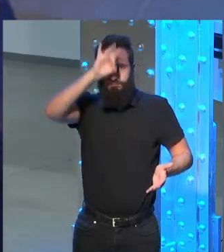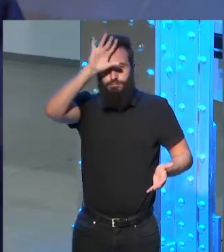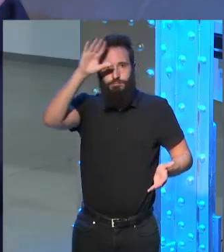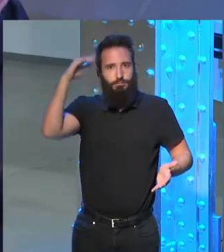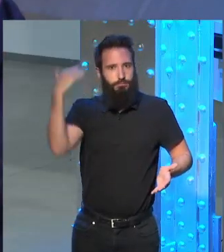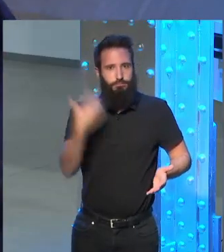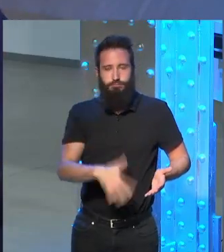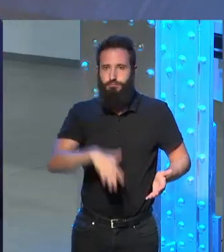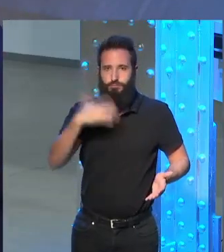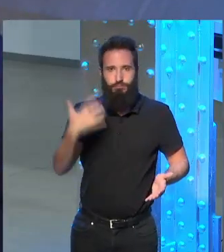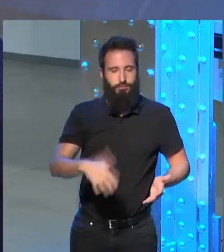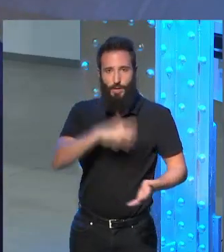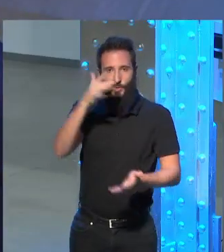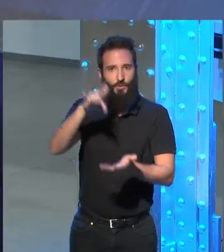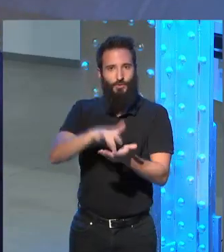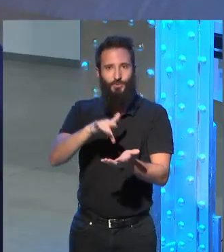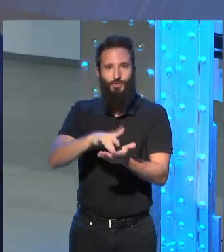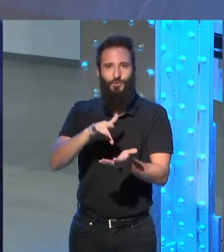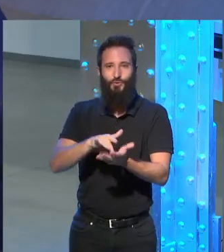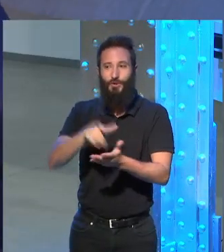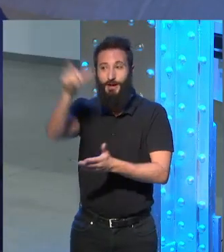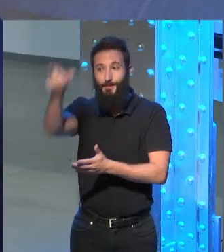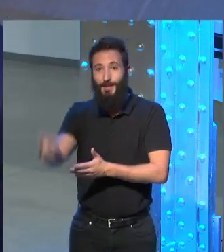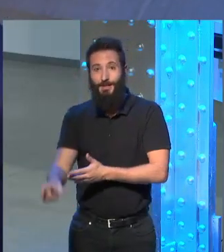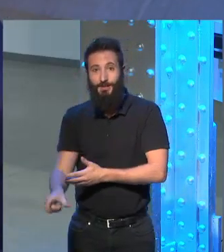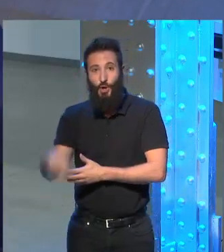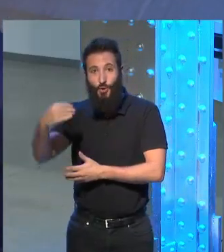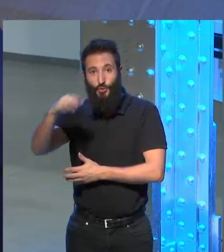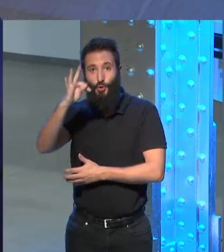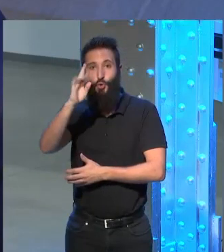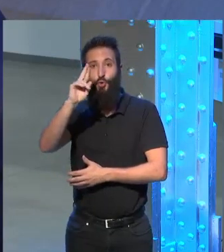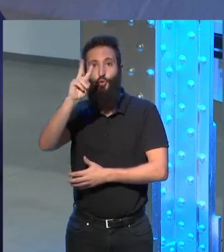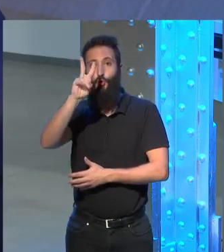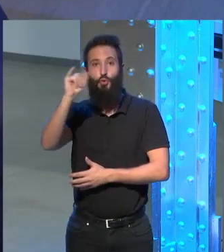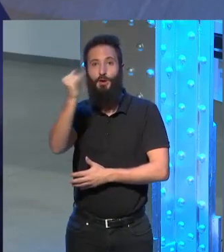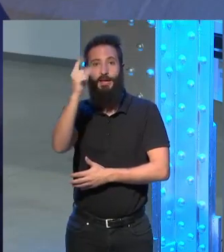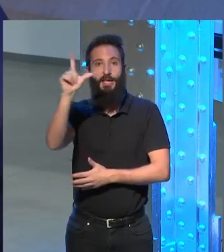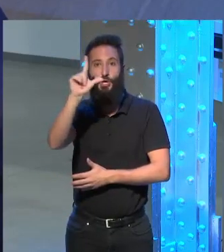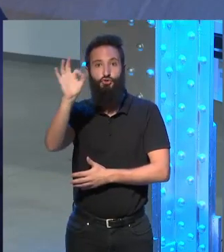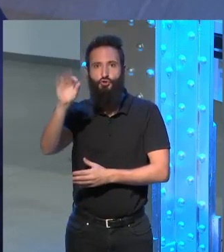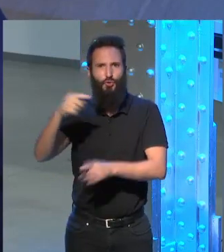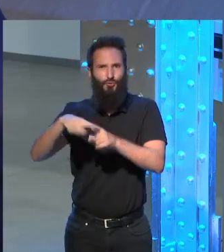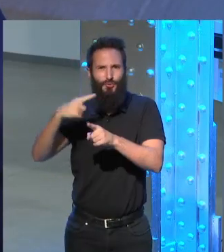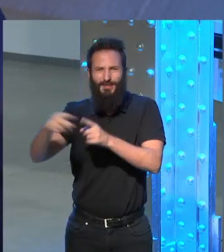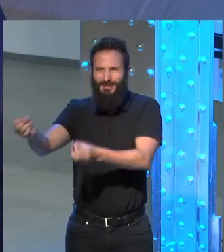oyendo las cosas que contaban de Trujillo Trujillo Trujillo había muerto hacía ya 11 años